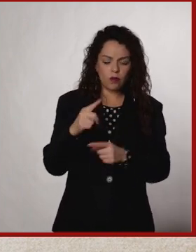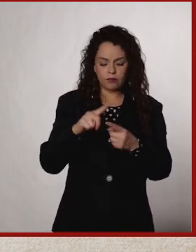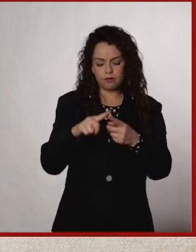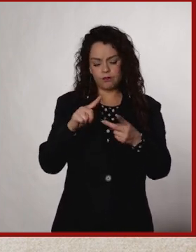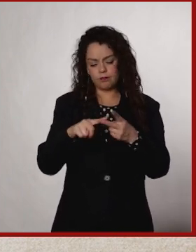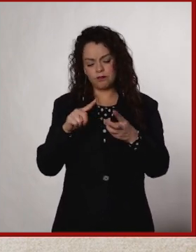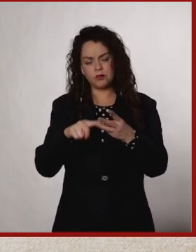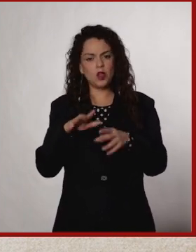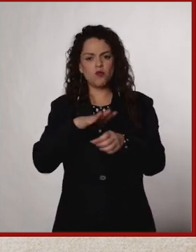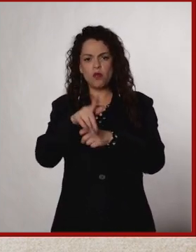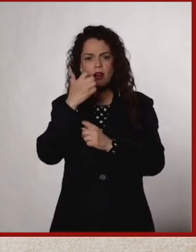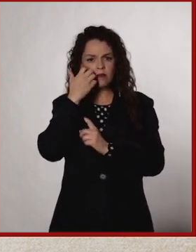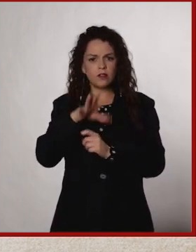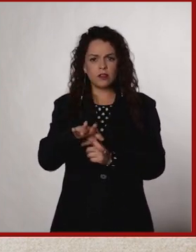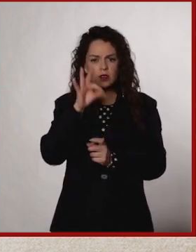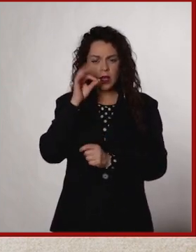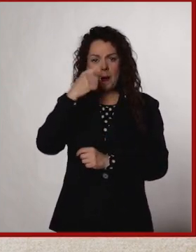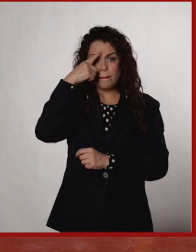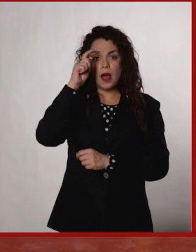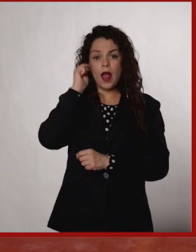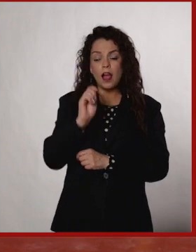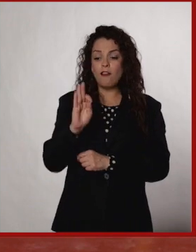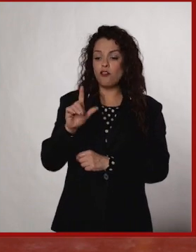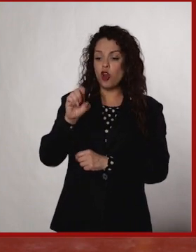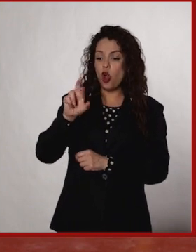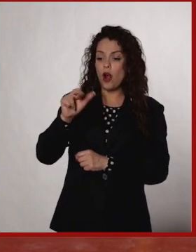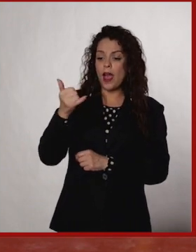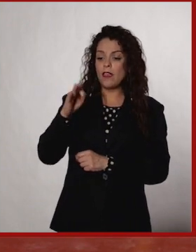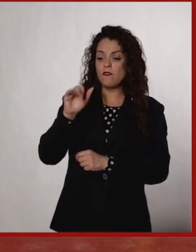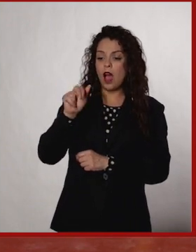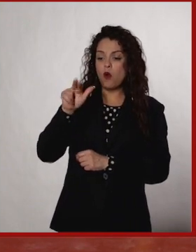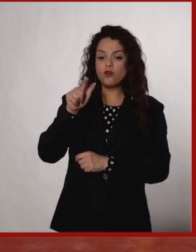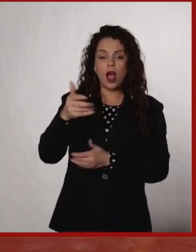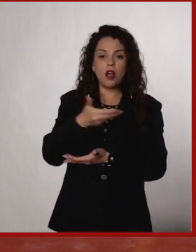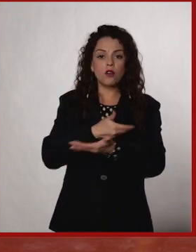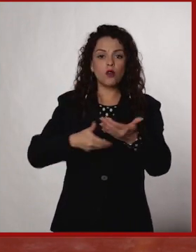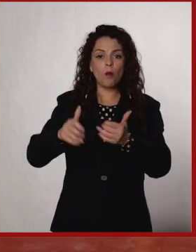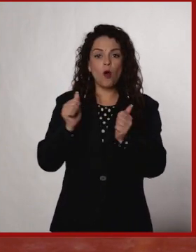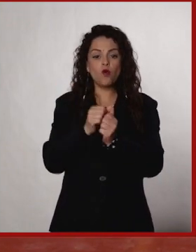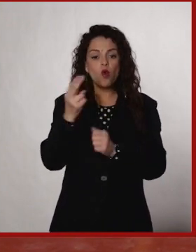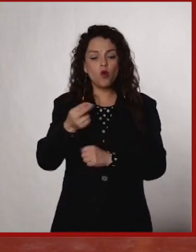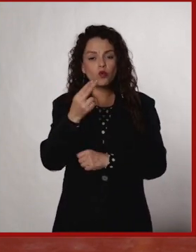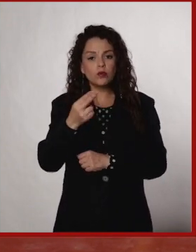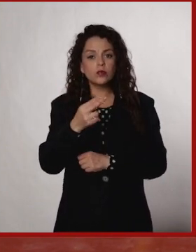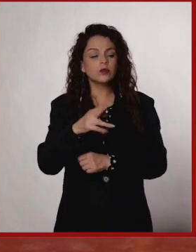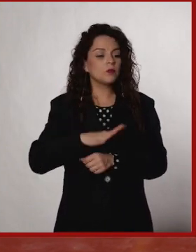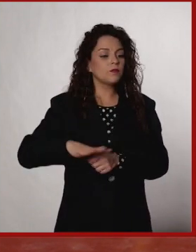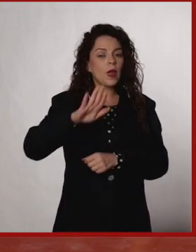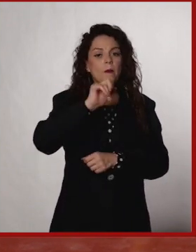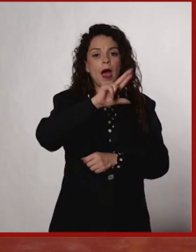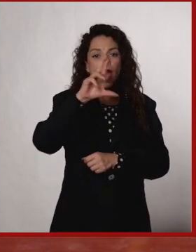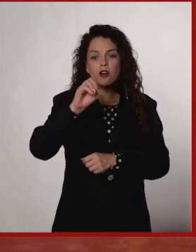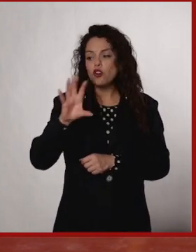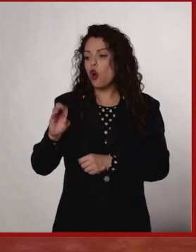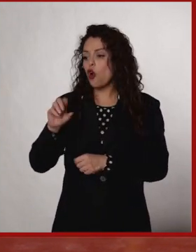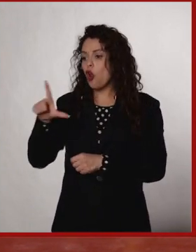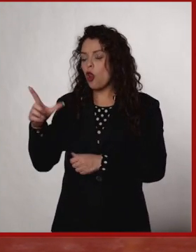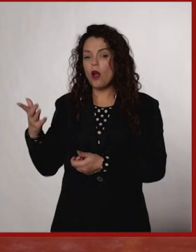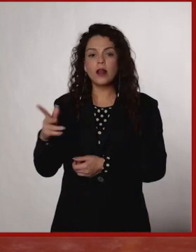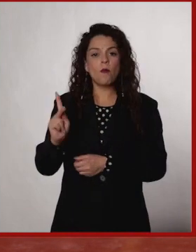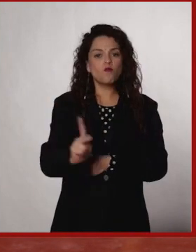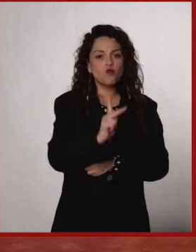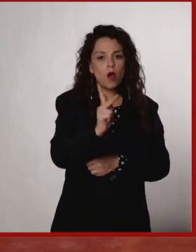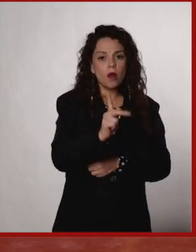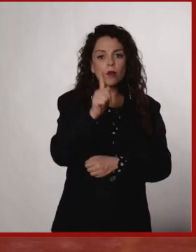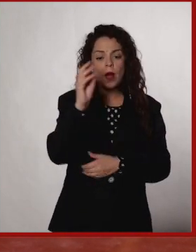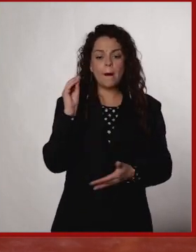dibujos de la flora y la fauna que comparte el hábitat con ustedes. En su barrio, colonia, pueblo,